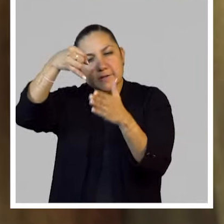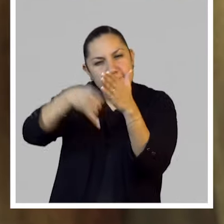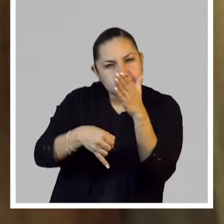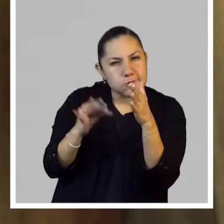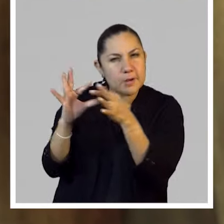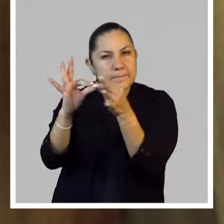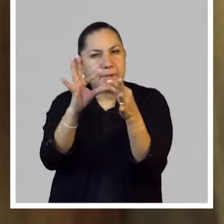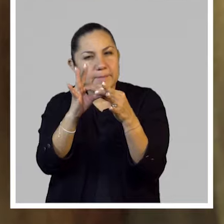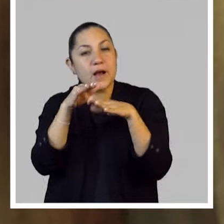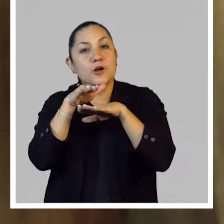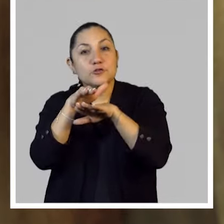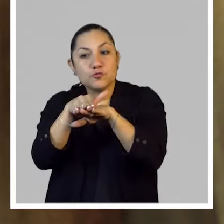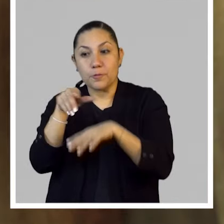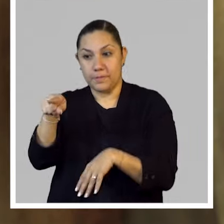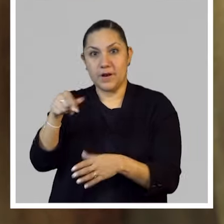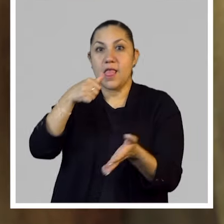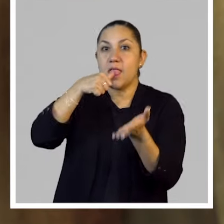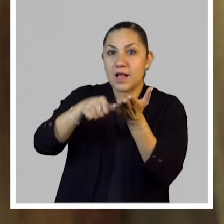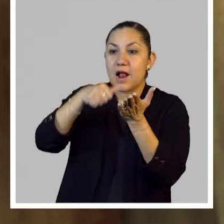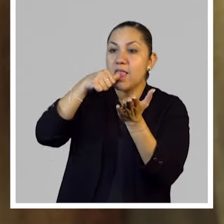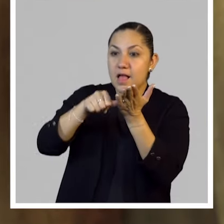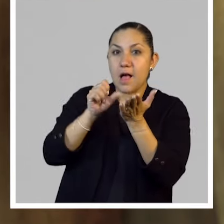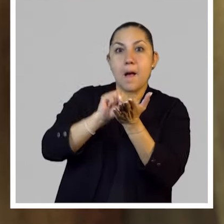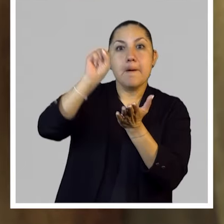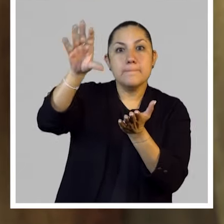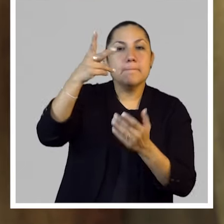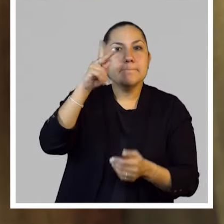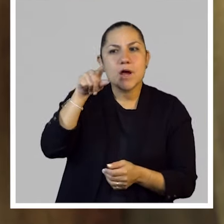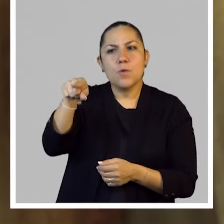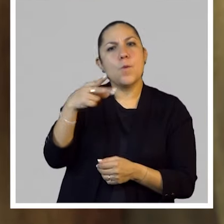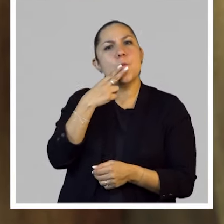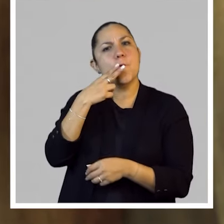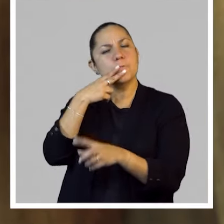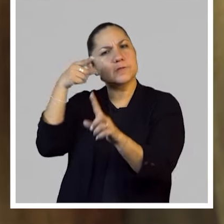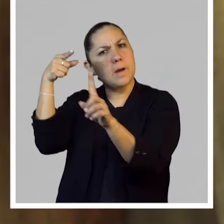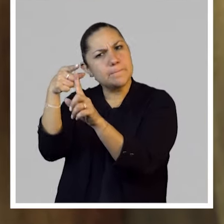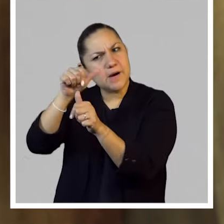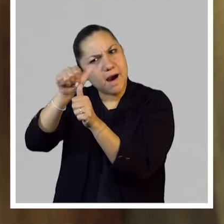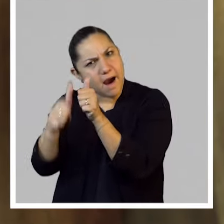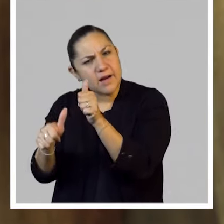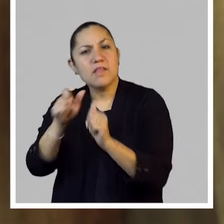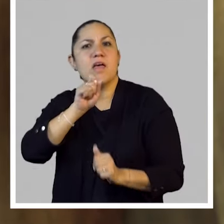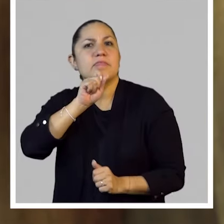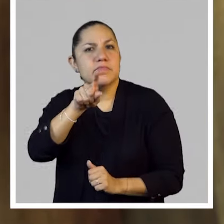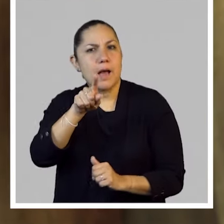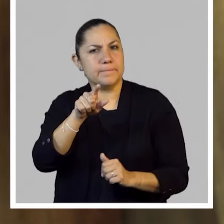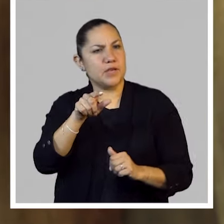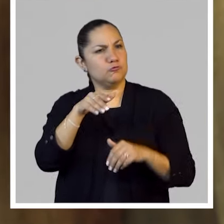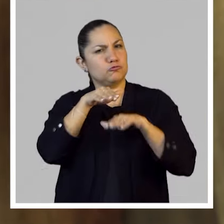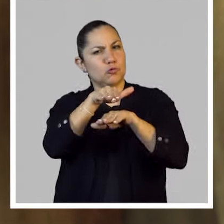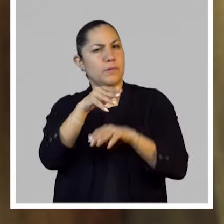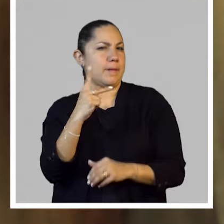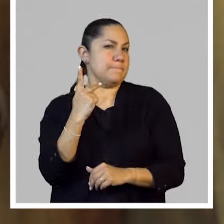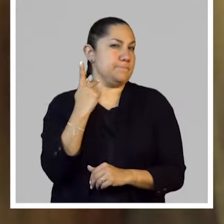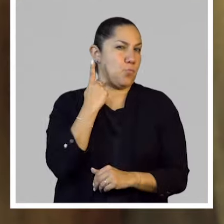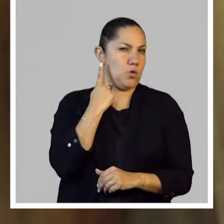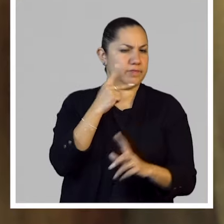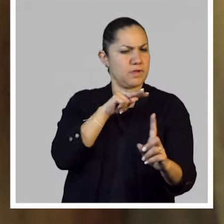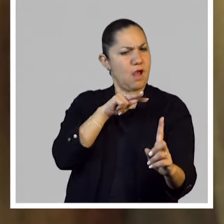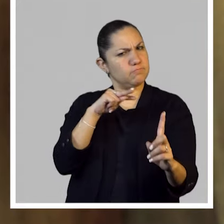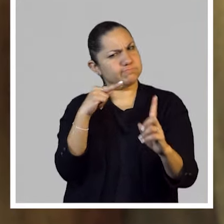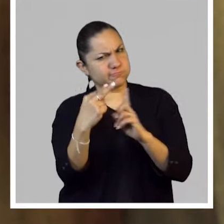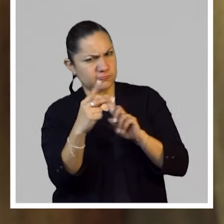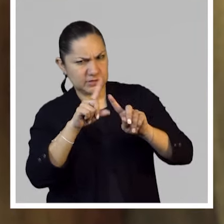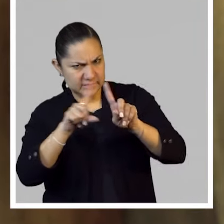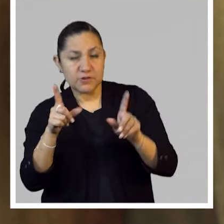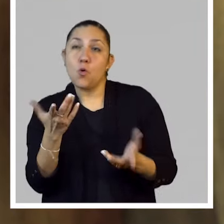intercambios epistolares con fines estéticos, que además tenían, pues, esta subversión política, pero también una subversión